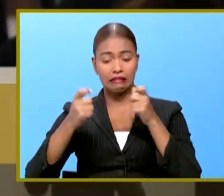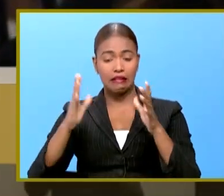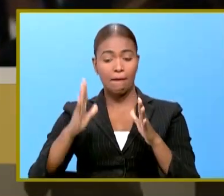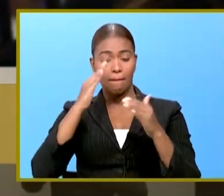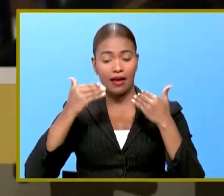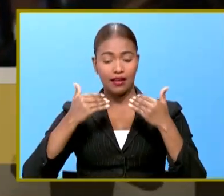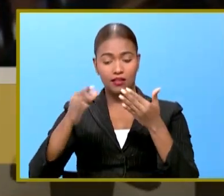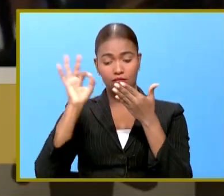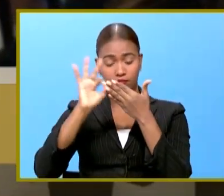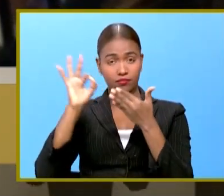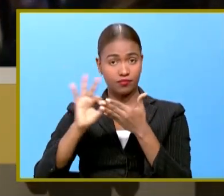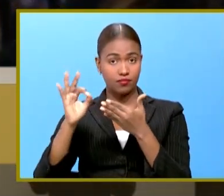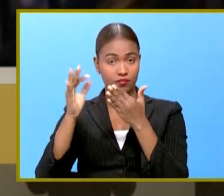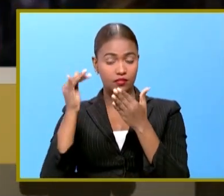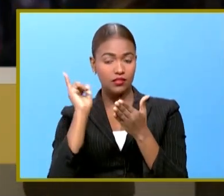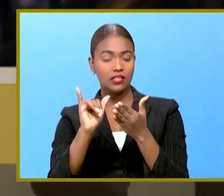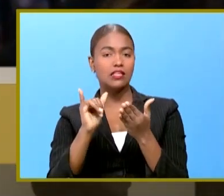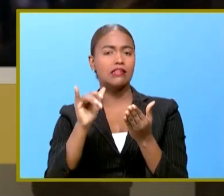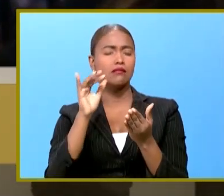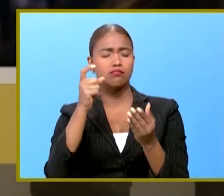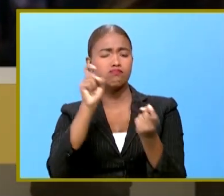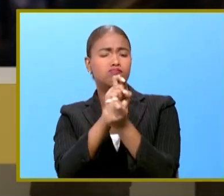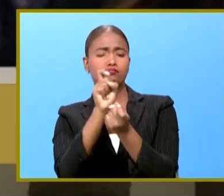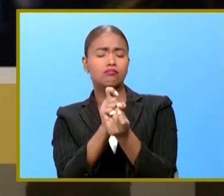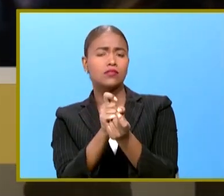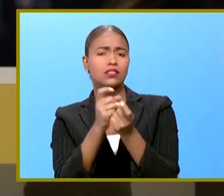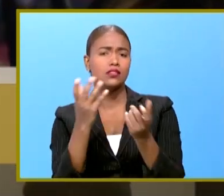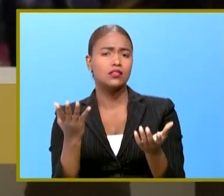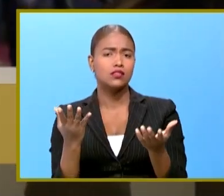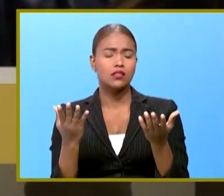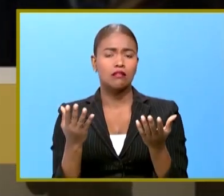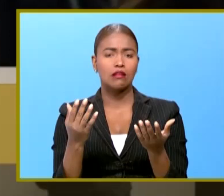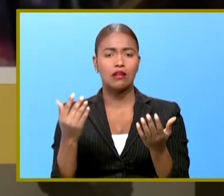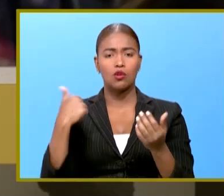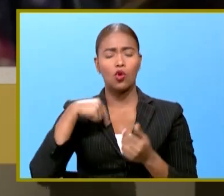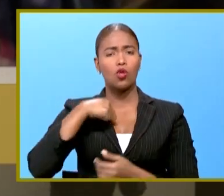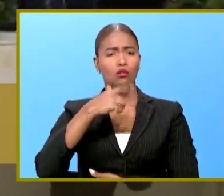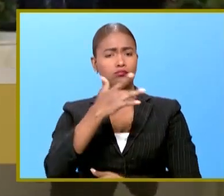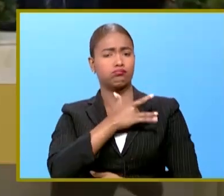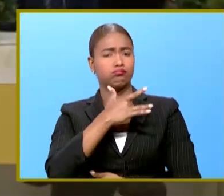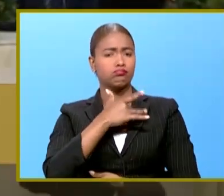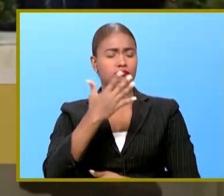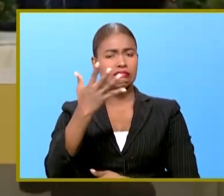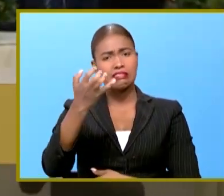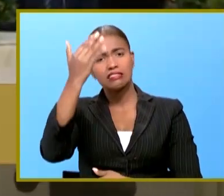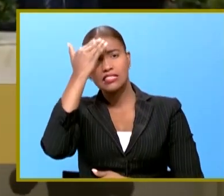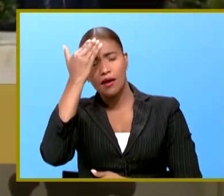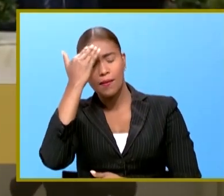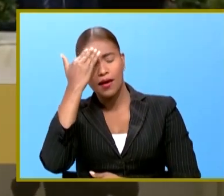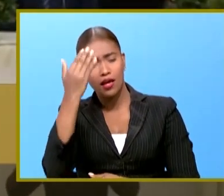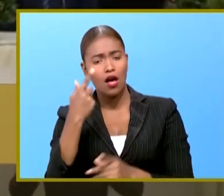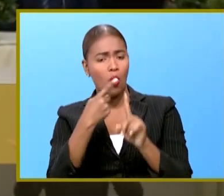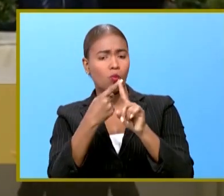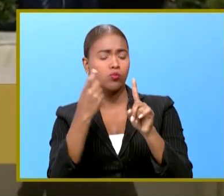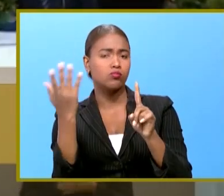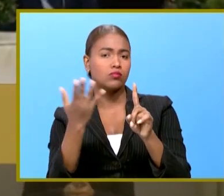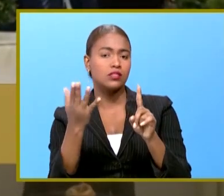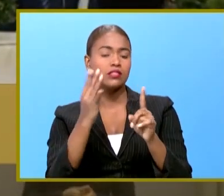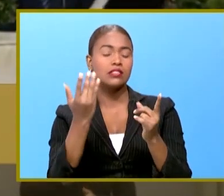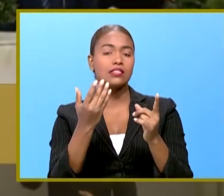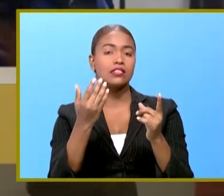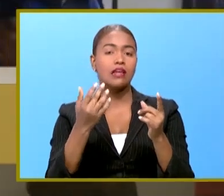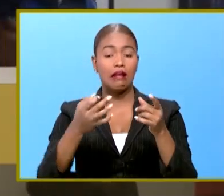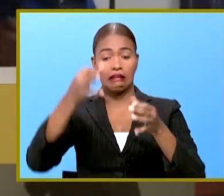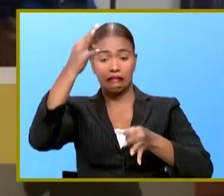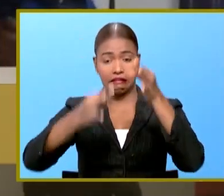a realizar auditorías exactamente nos inquieta o nos interesa saber en base a qué